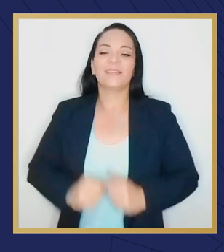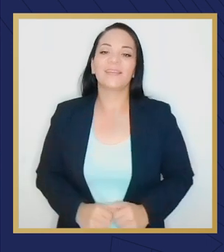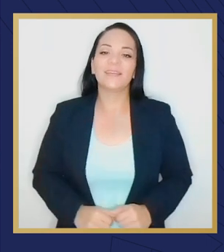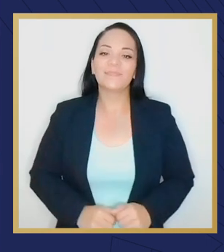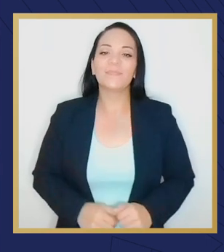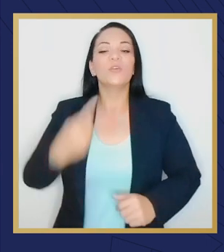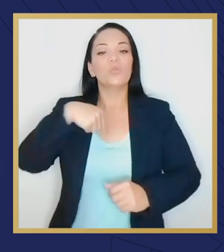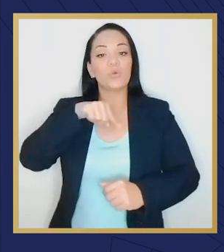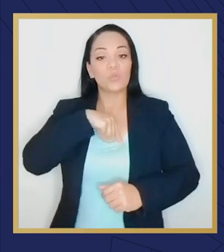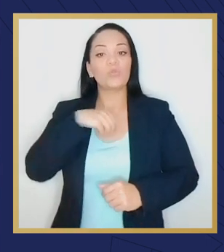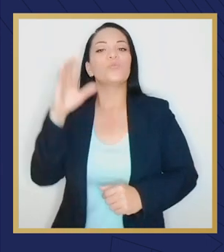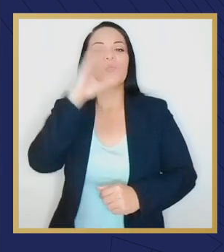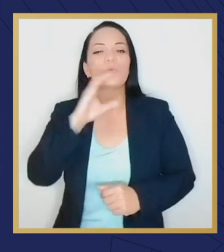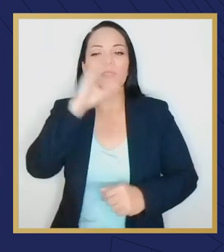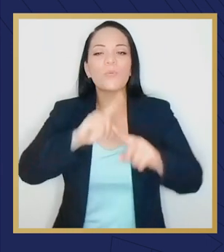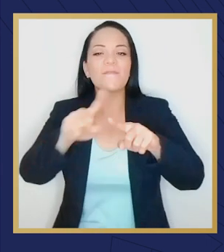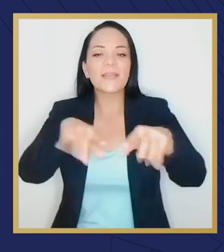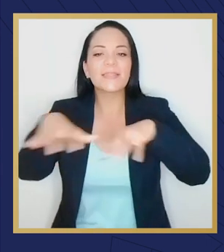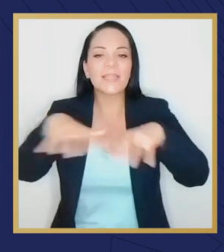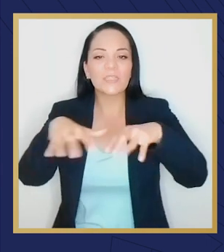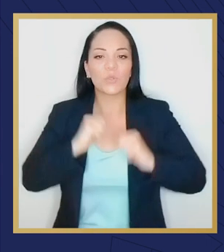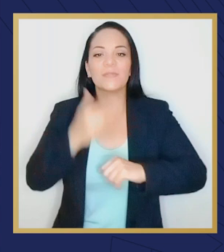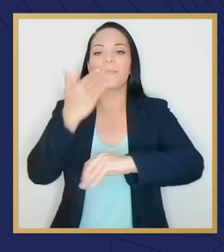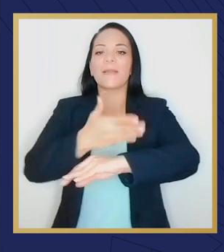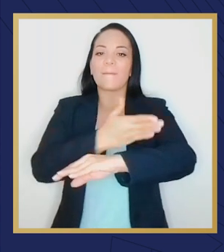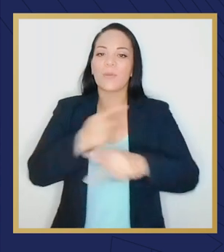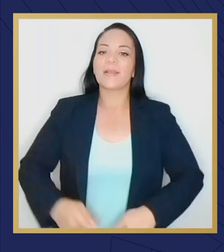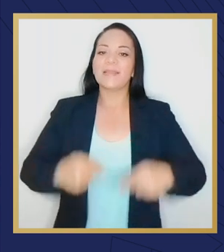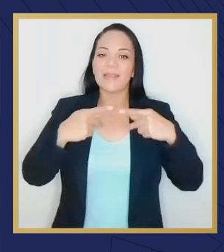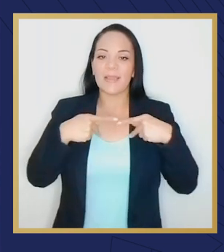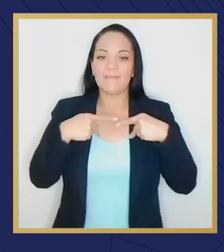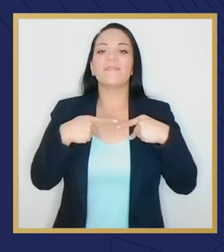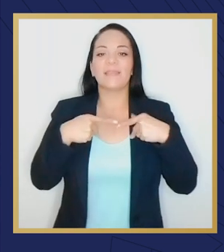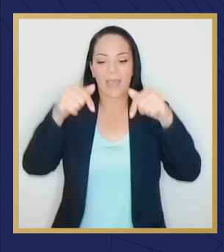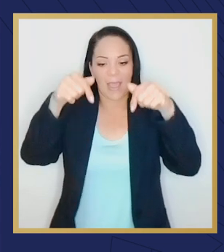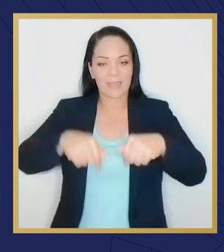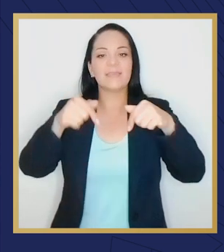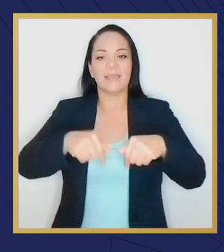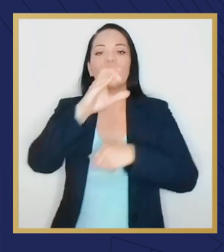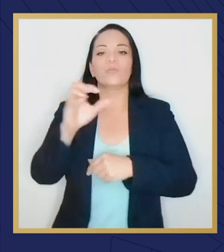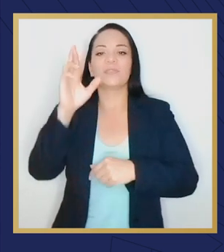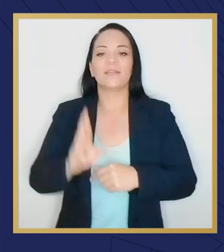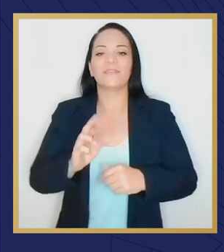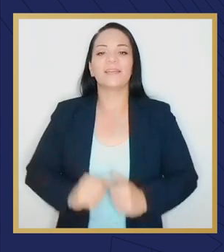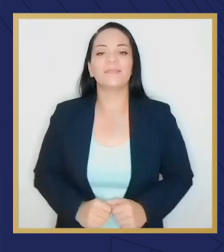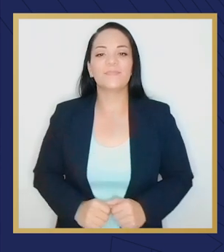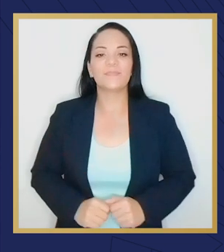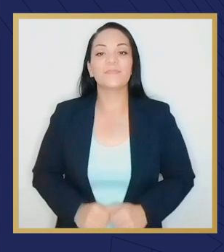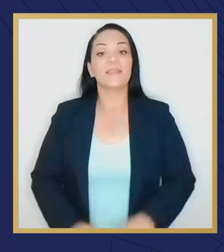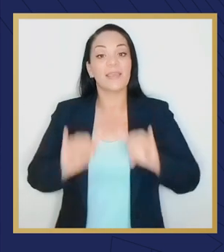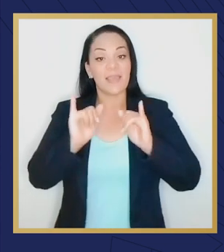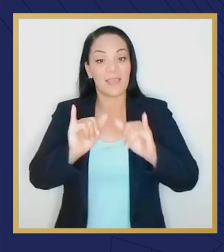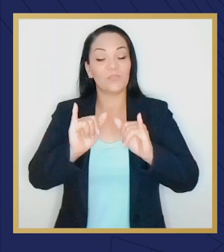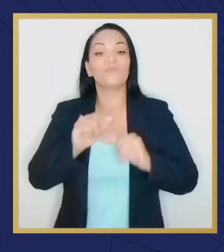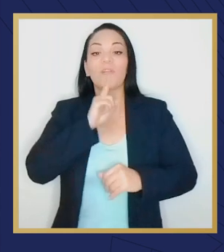Entonces hemos buscado un montón de acciones para mejorar la calidad de vida en nuestro territorio. Y